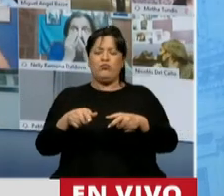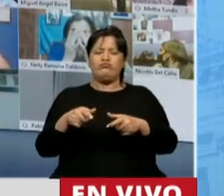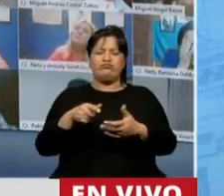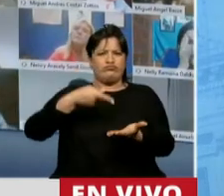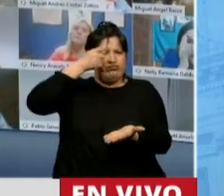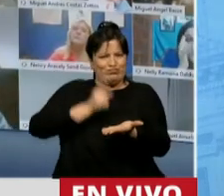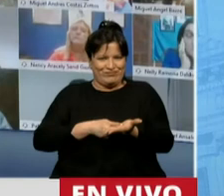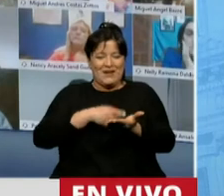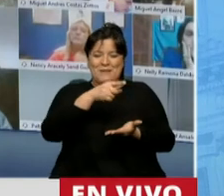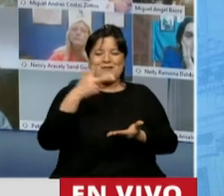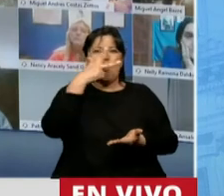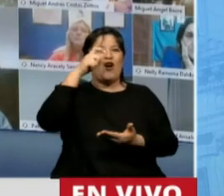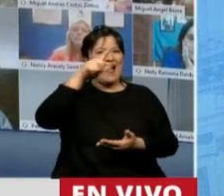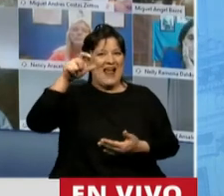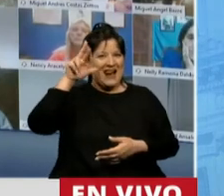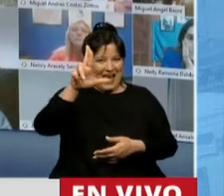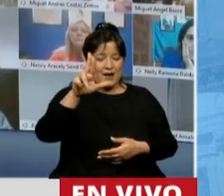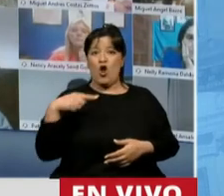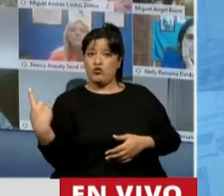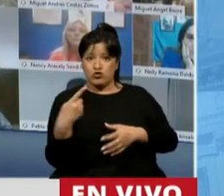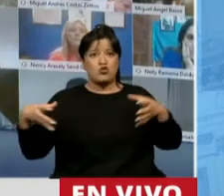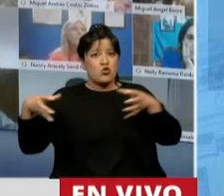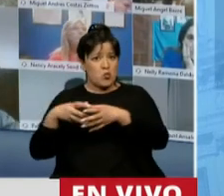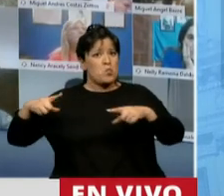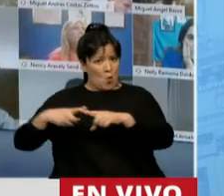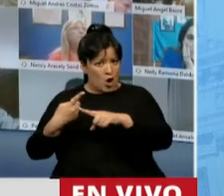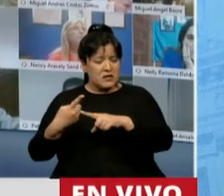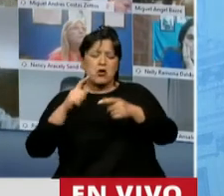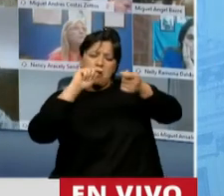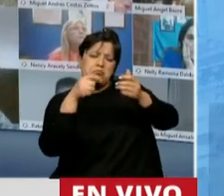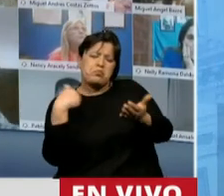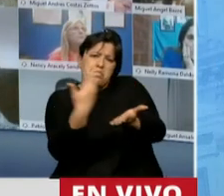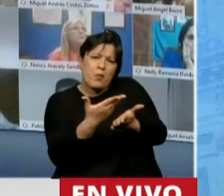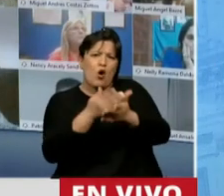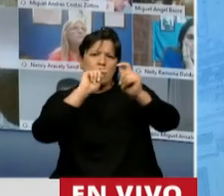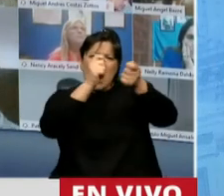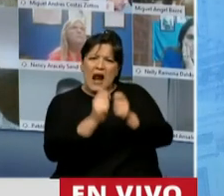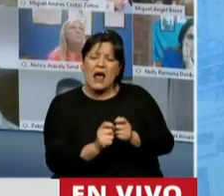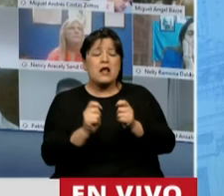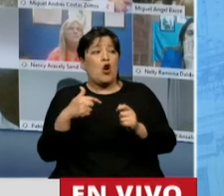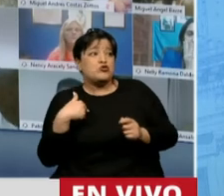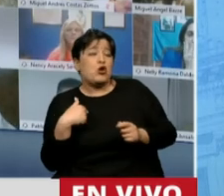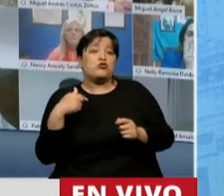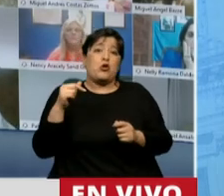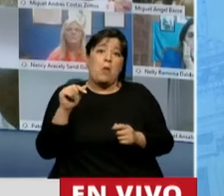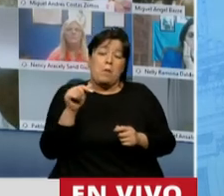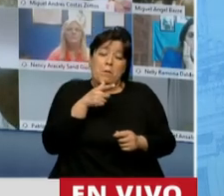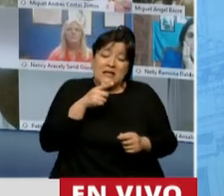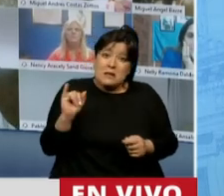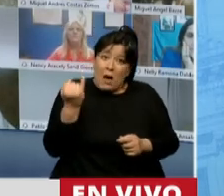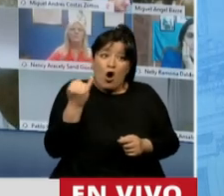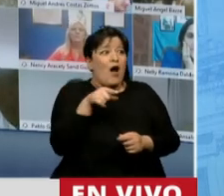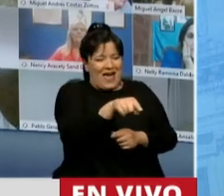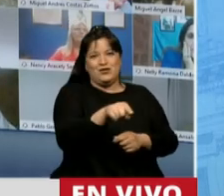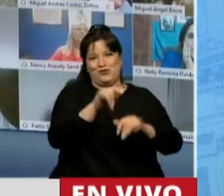Carlos Heller y nosotros fuimos haciendo los arreglos que queríamos que eran convenientes, hagamos eso, señores